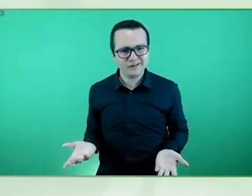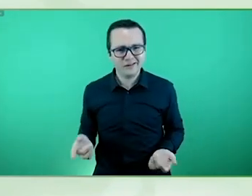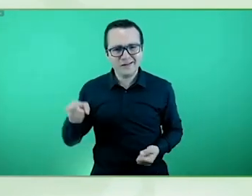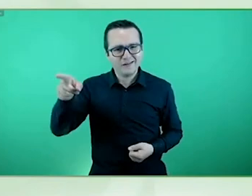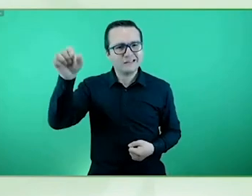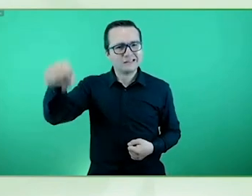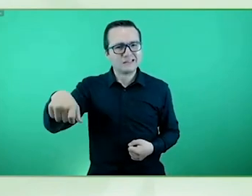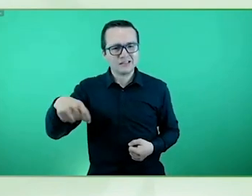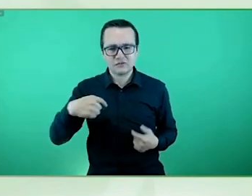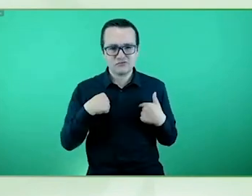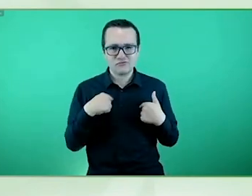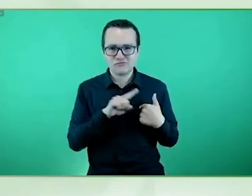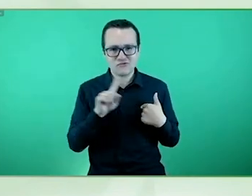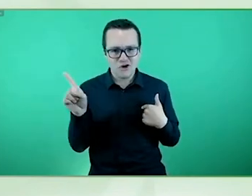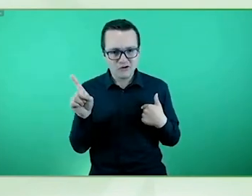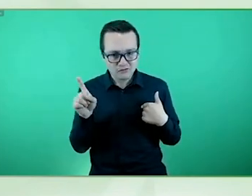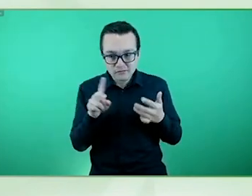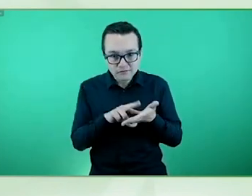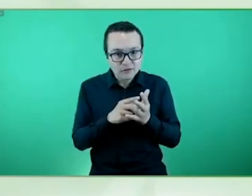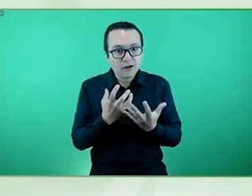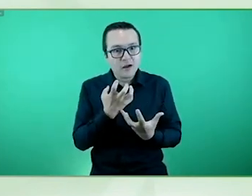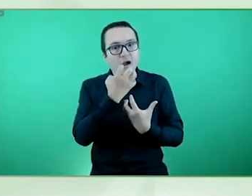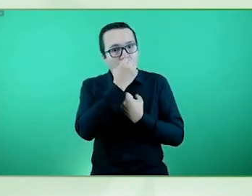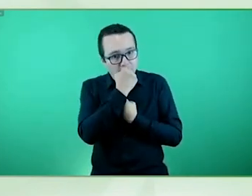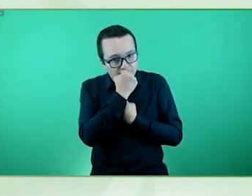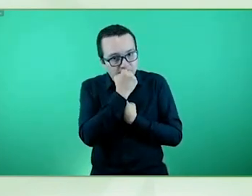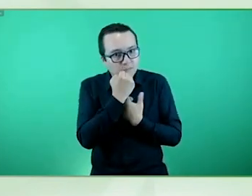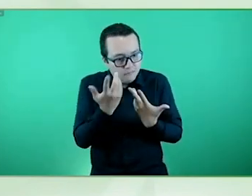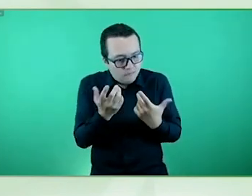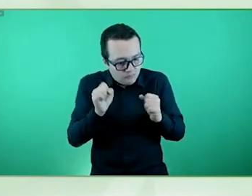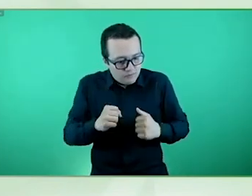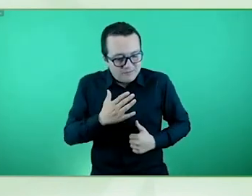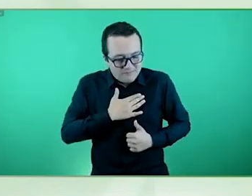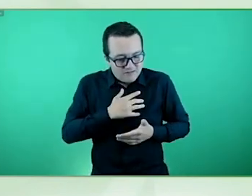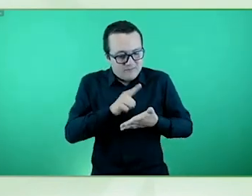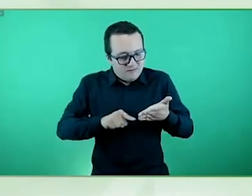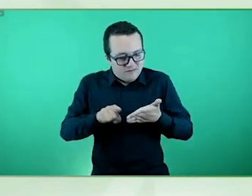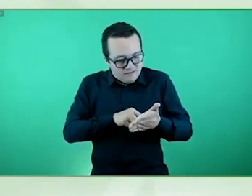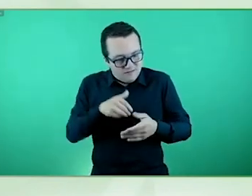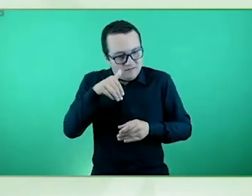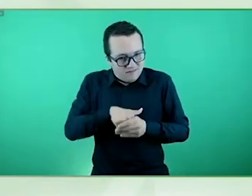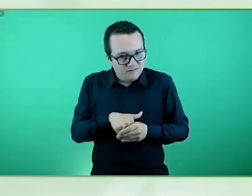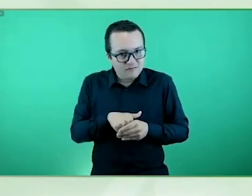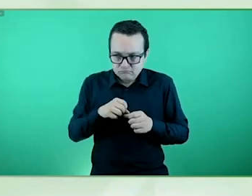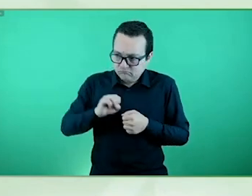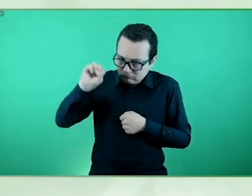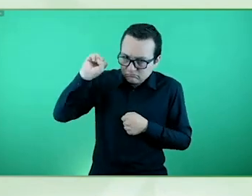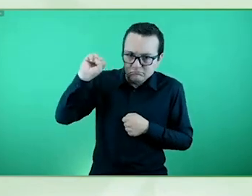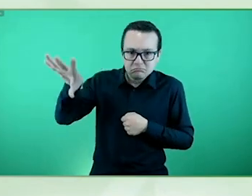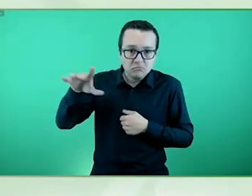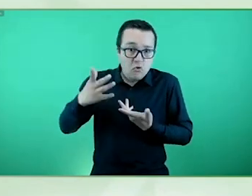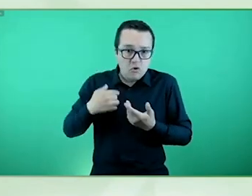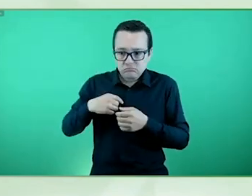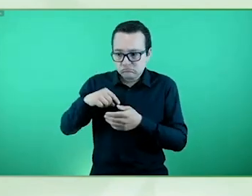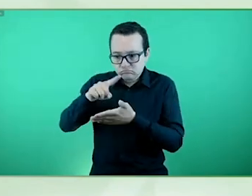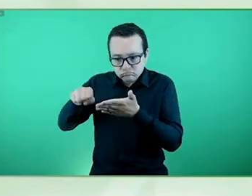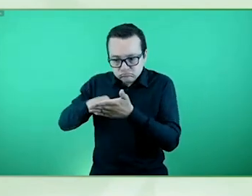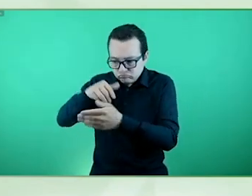secreto y pues eso no y privado del voto no existe